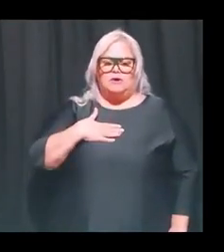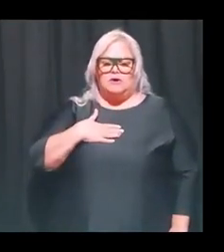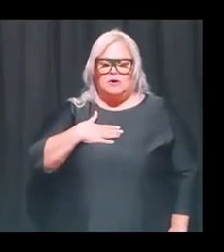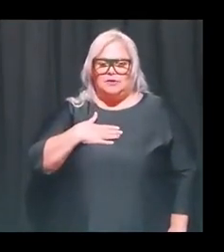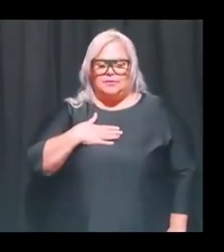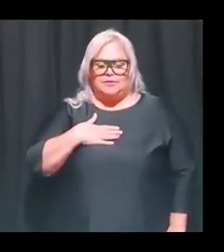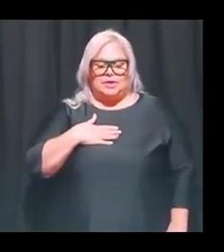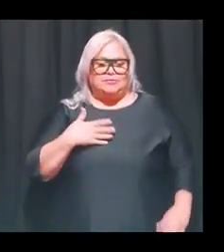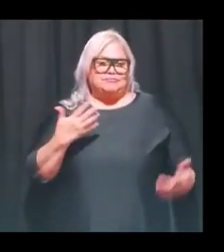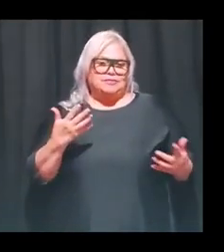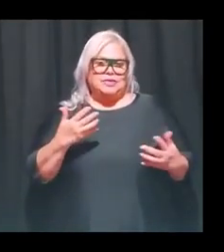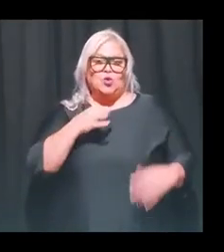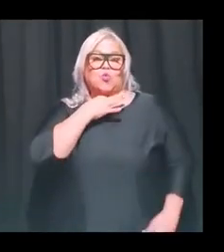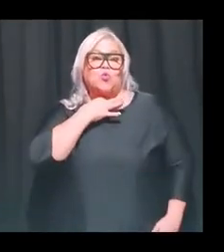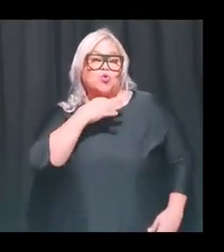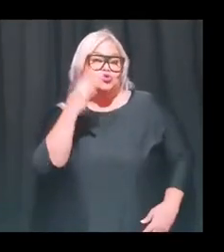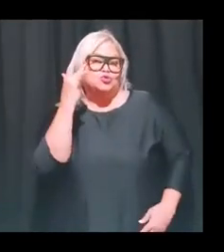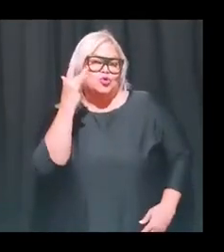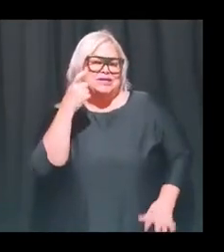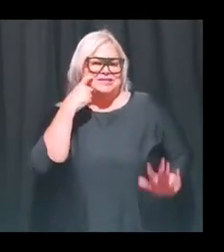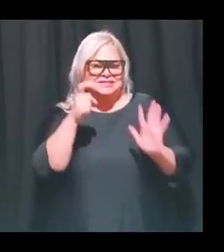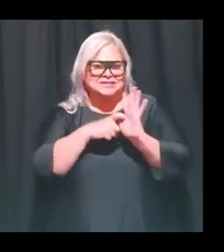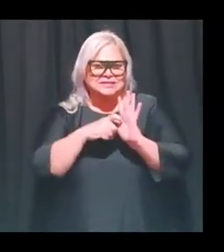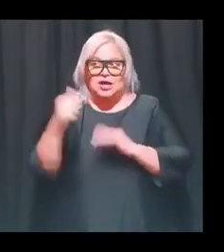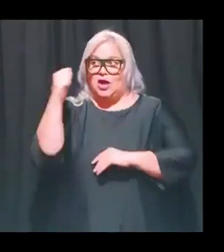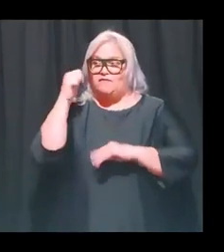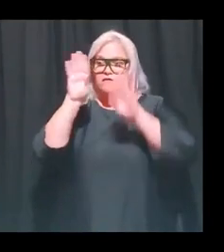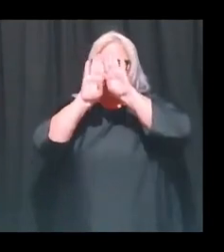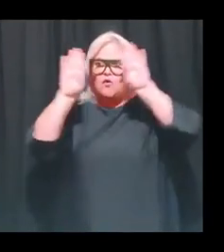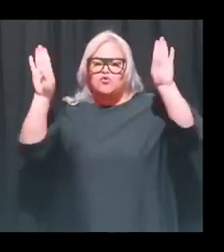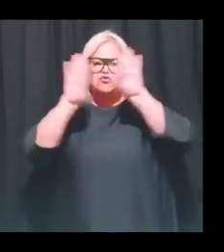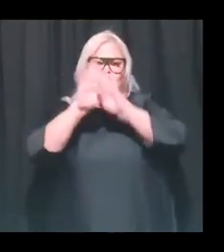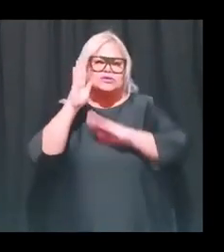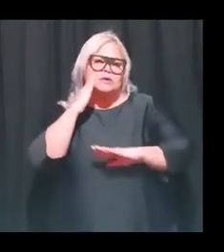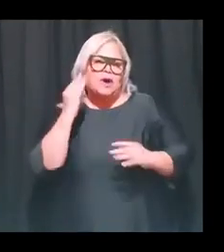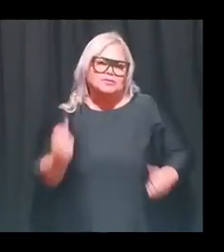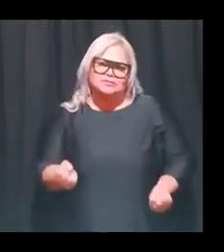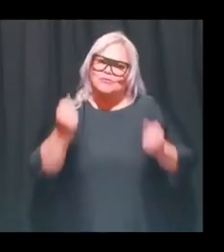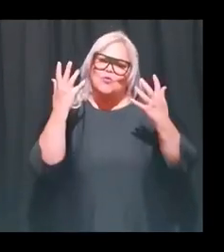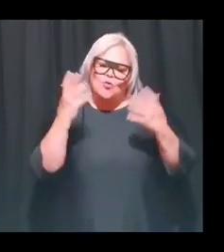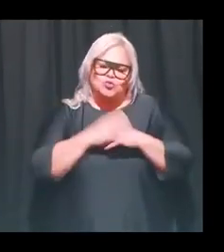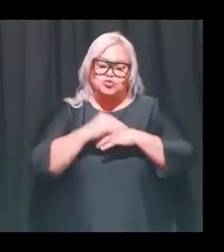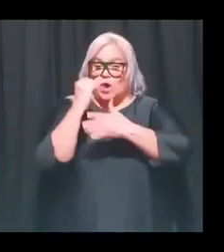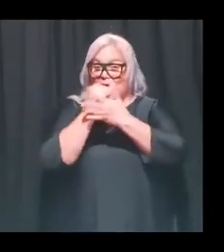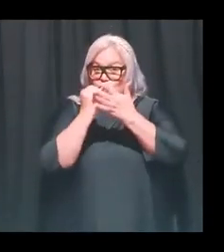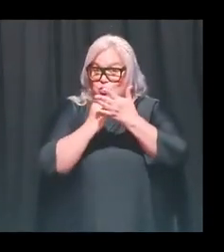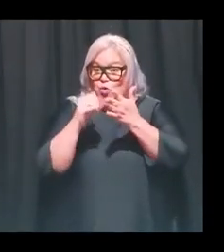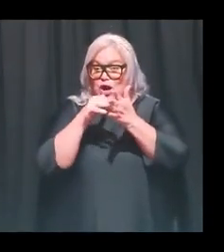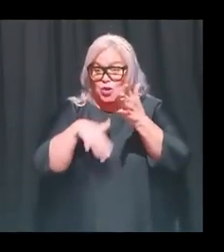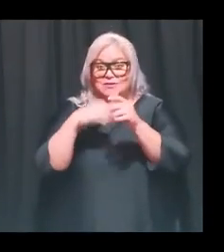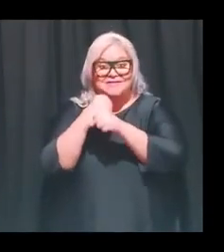Y nada, es súper curioso porque si se fijan el fondo se parece muchísimo a esos dibujos que hicieron los